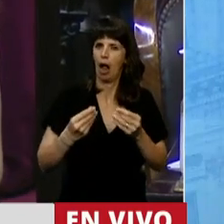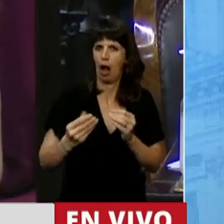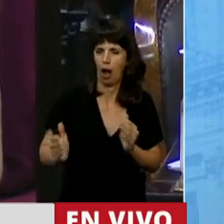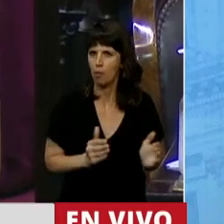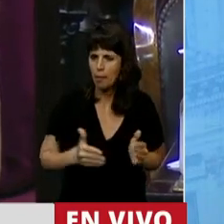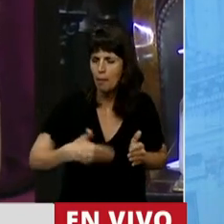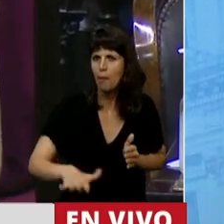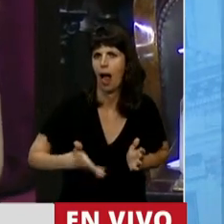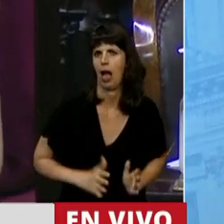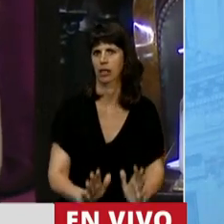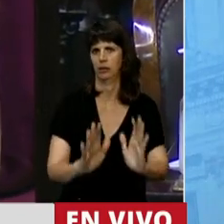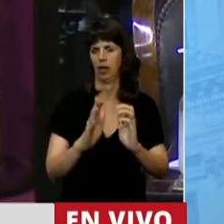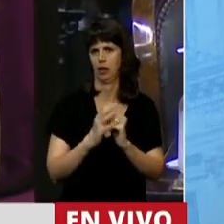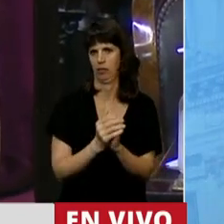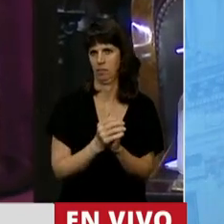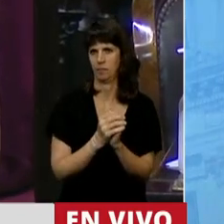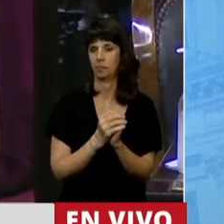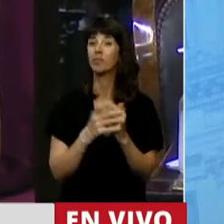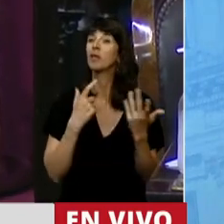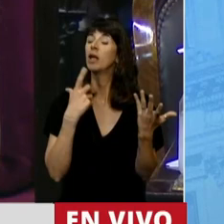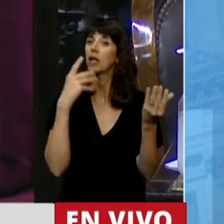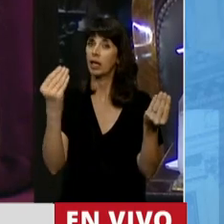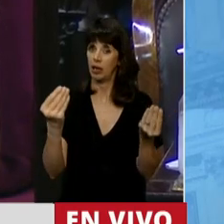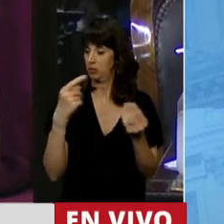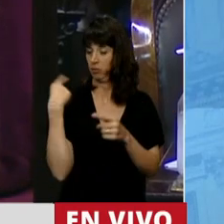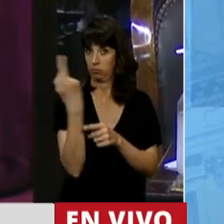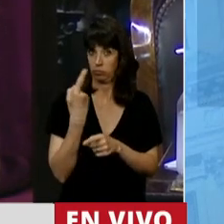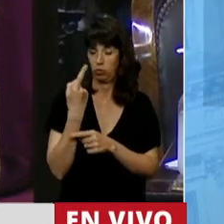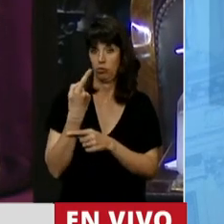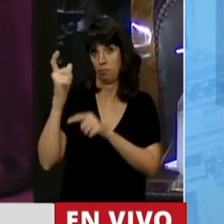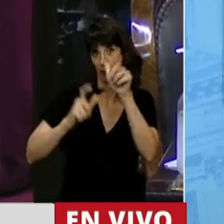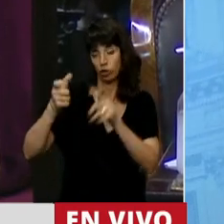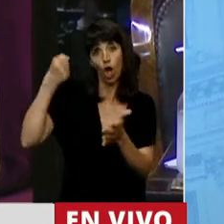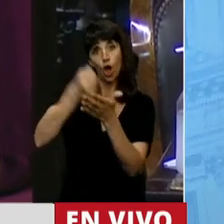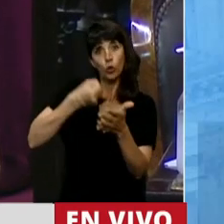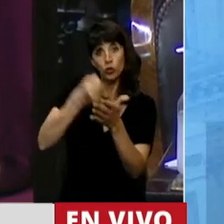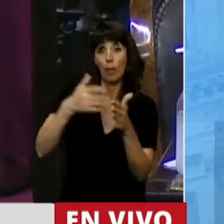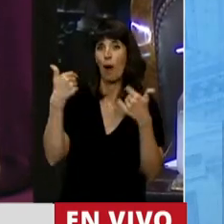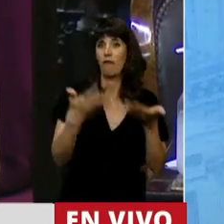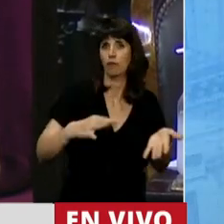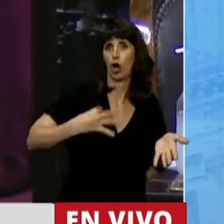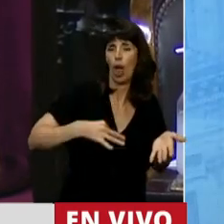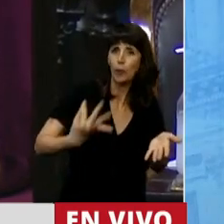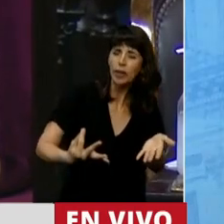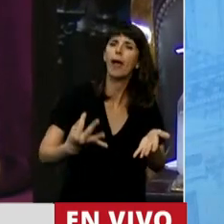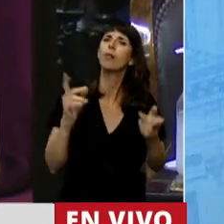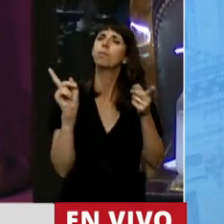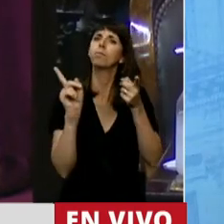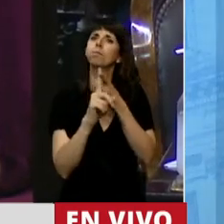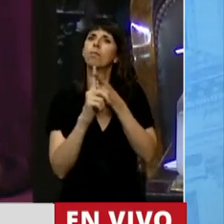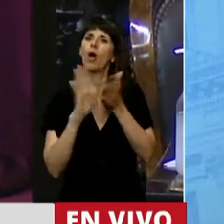Esto habla a la clara de que para todos aquellos que luchamos por la vida es una cuestión de principios, de valores